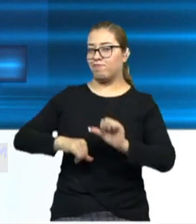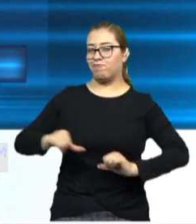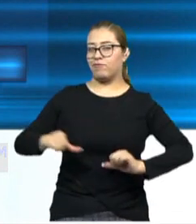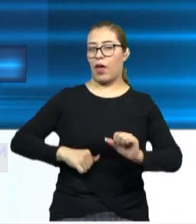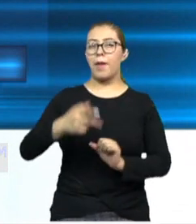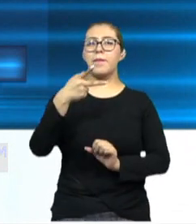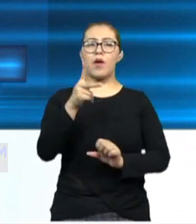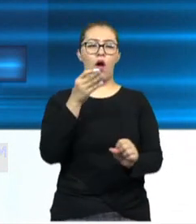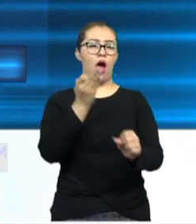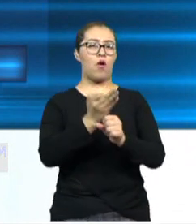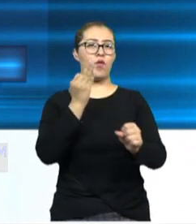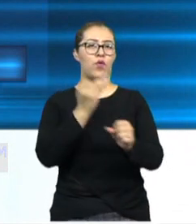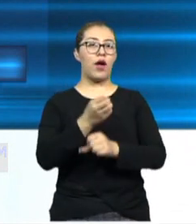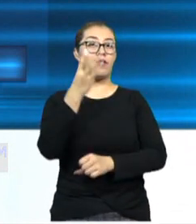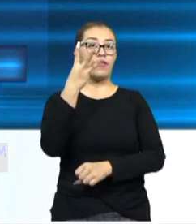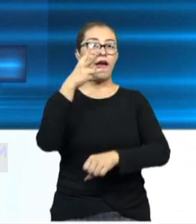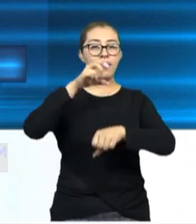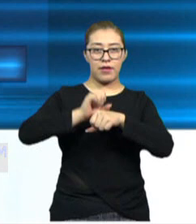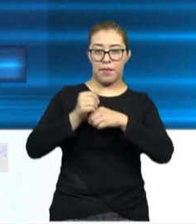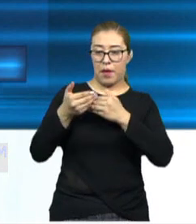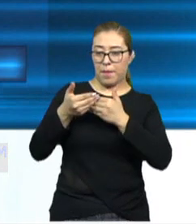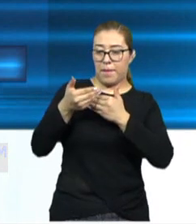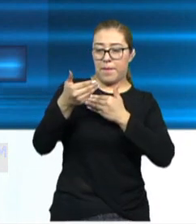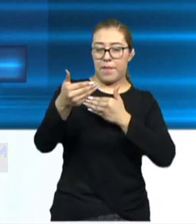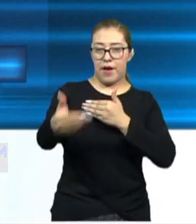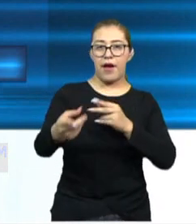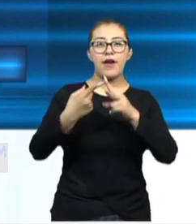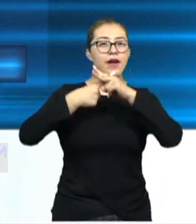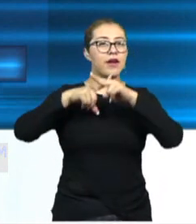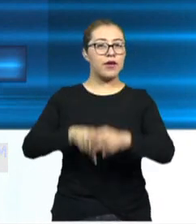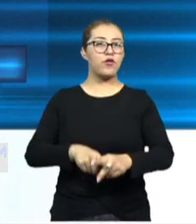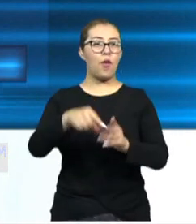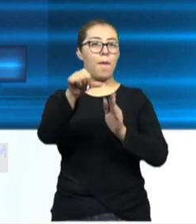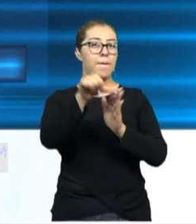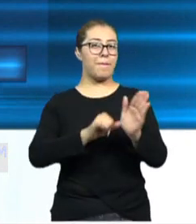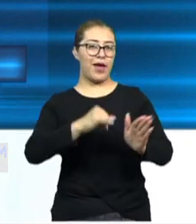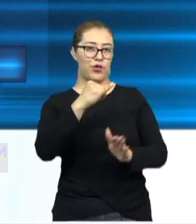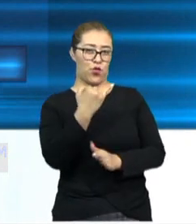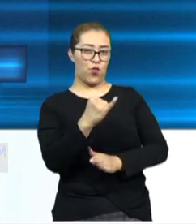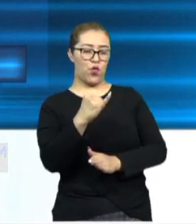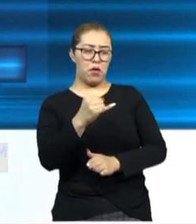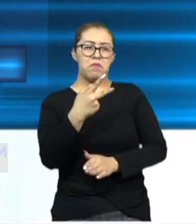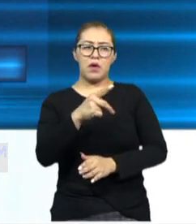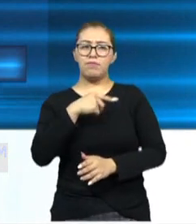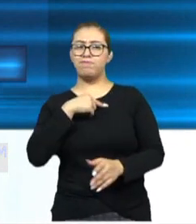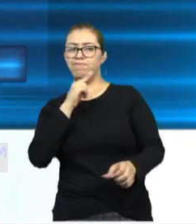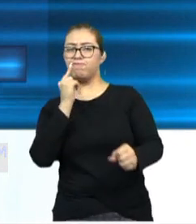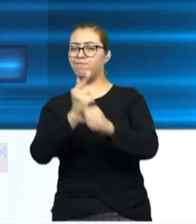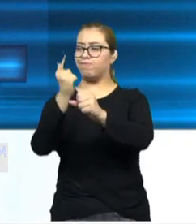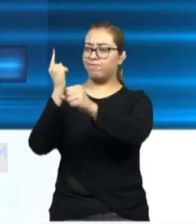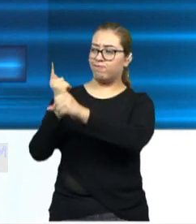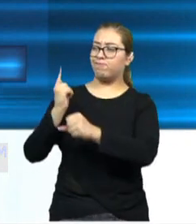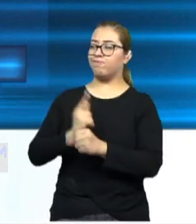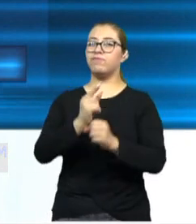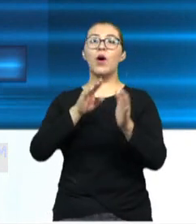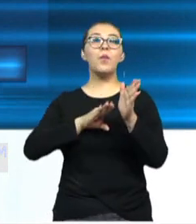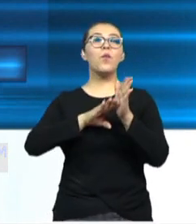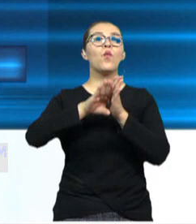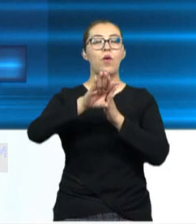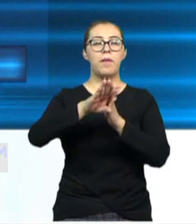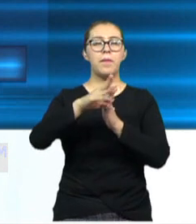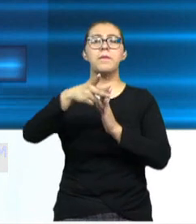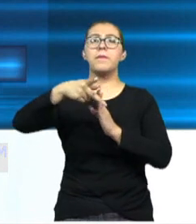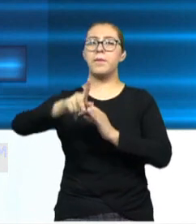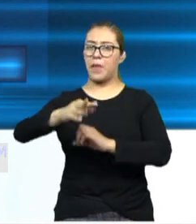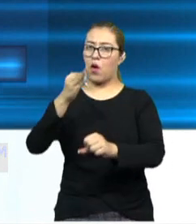pasaron prácticamente tres semanas desde que inició este mes y hemos notado sí un incremento, sin embargo, todavía